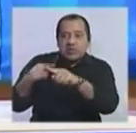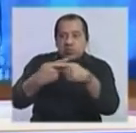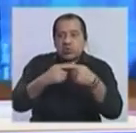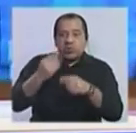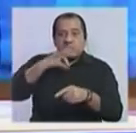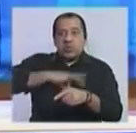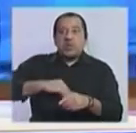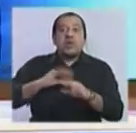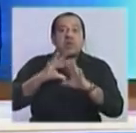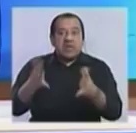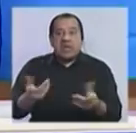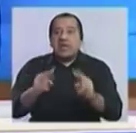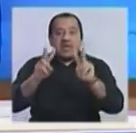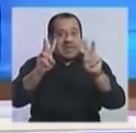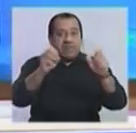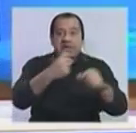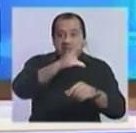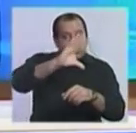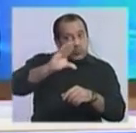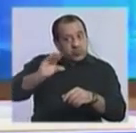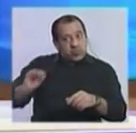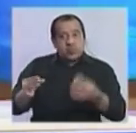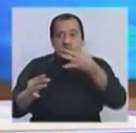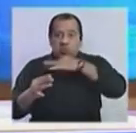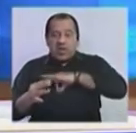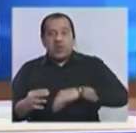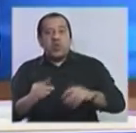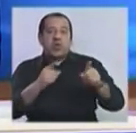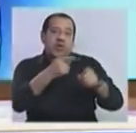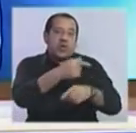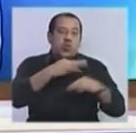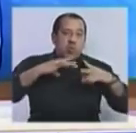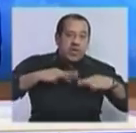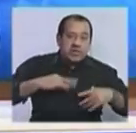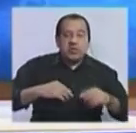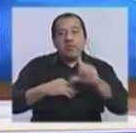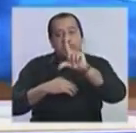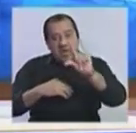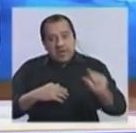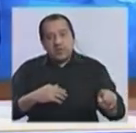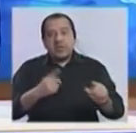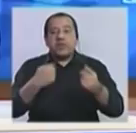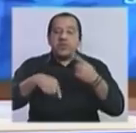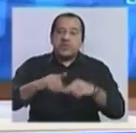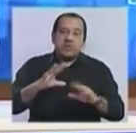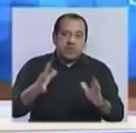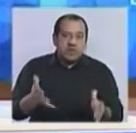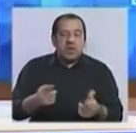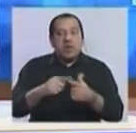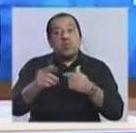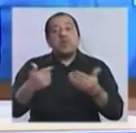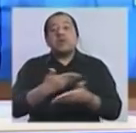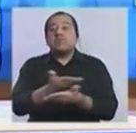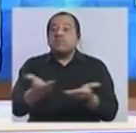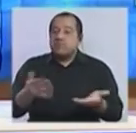caídas de salario y atrás de los salarios caídas de jubilaciones. En fin, un panorama